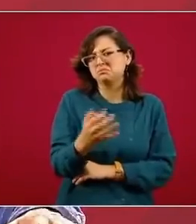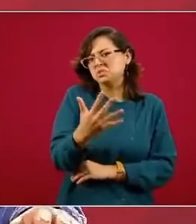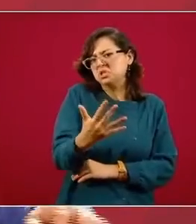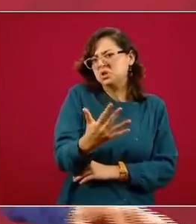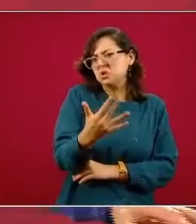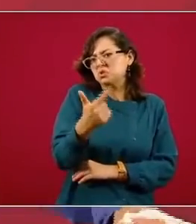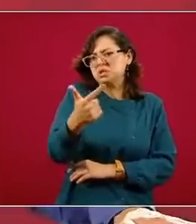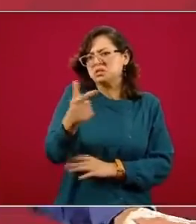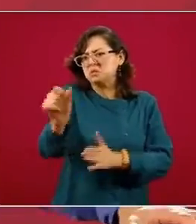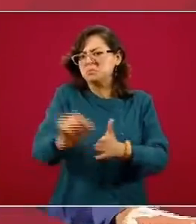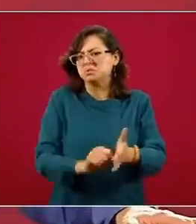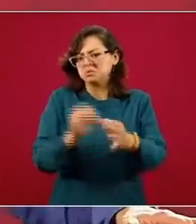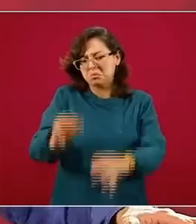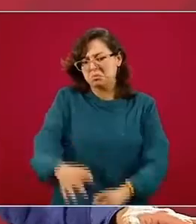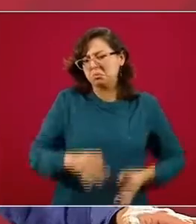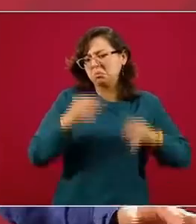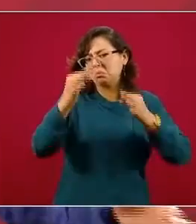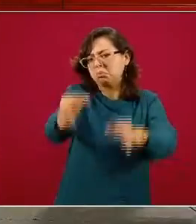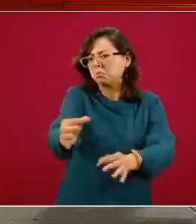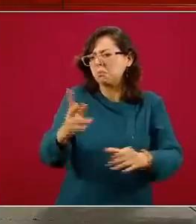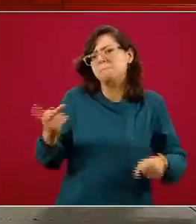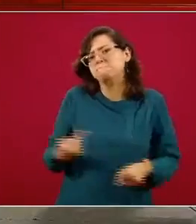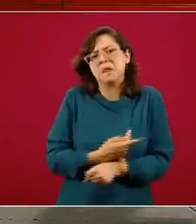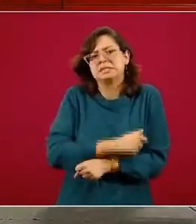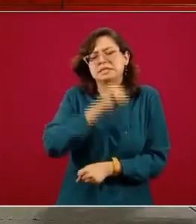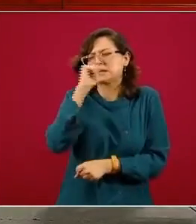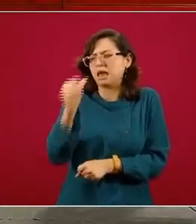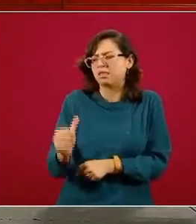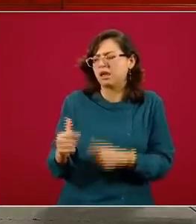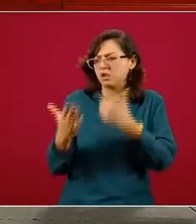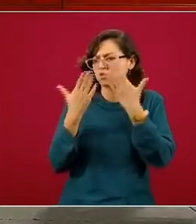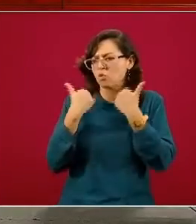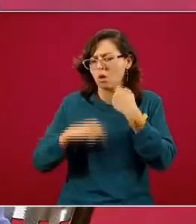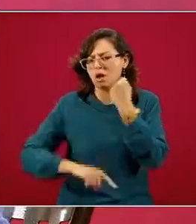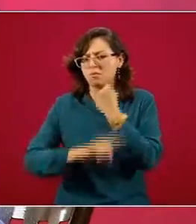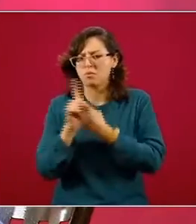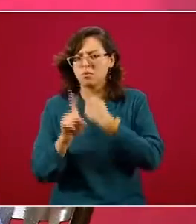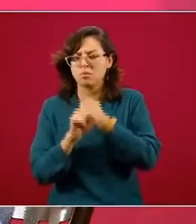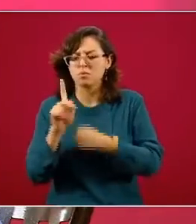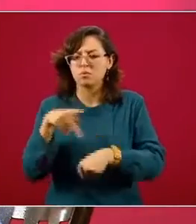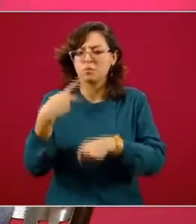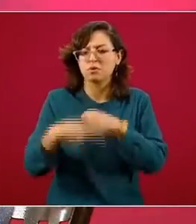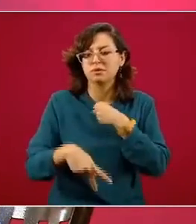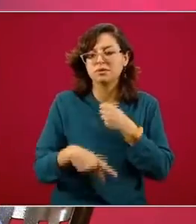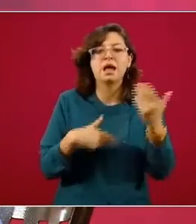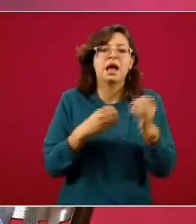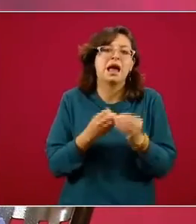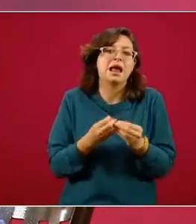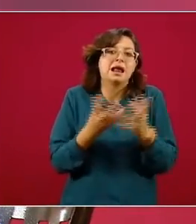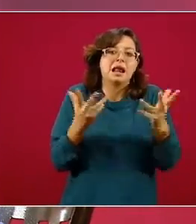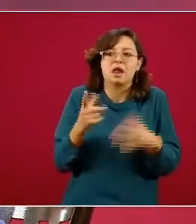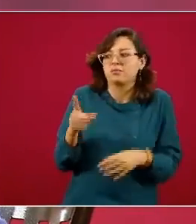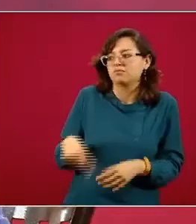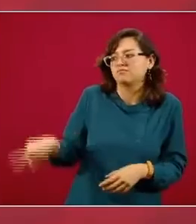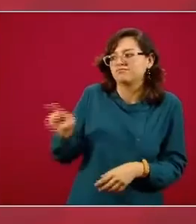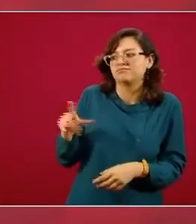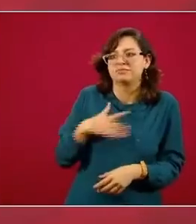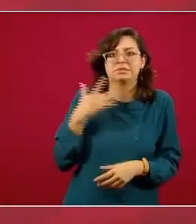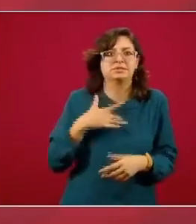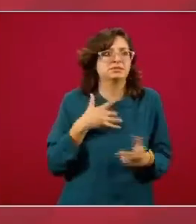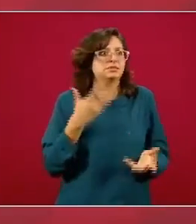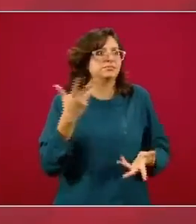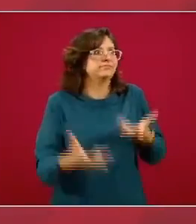meses. Desde luego, para las personas que han sido sujetas de una posposición de sus servicios de atención, pues es